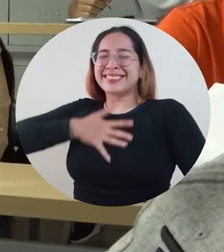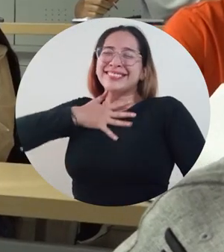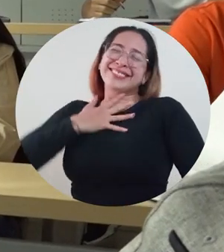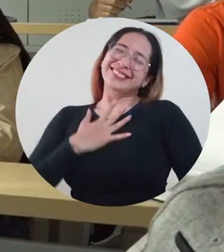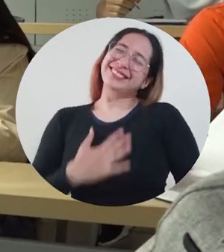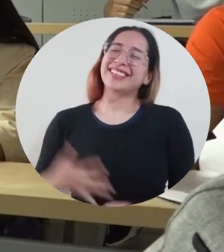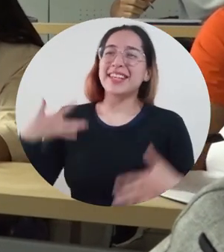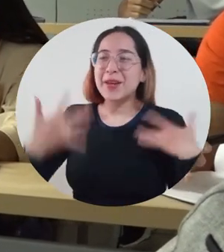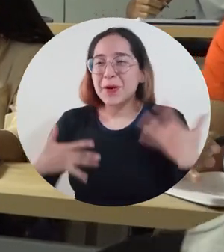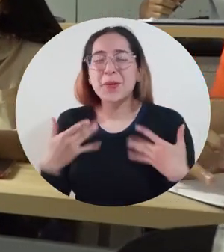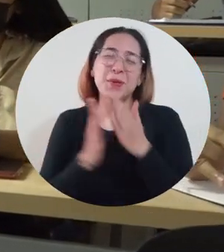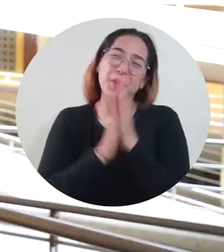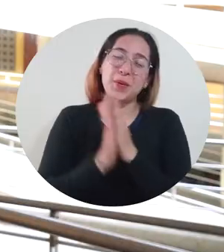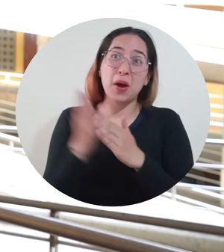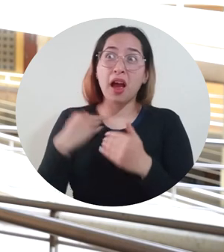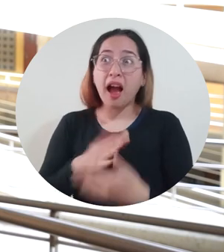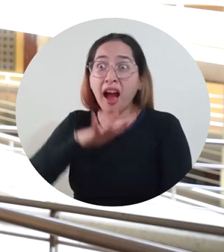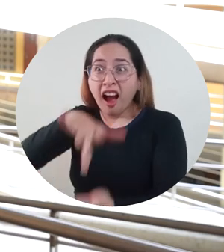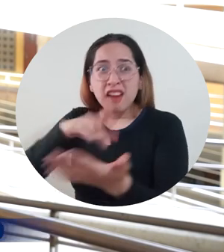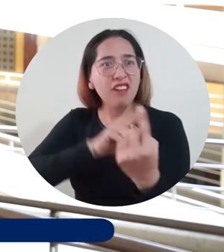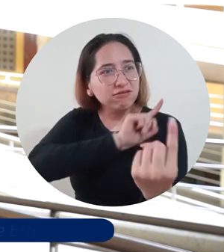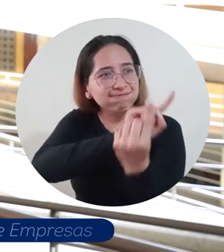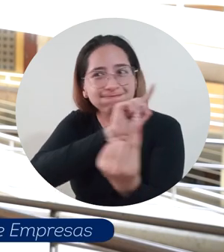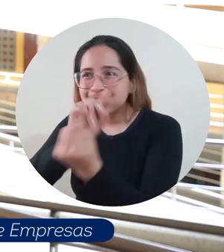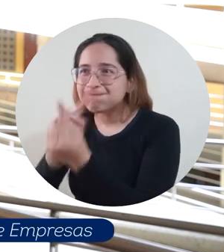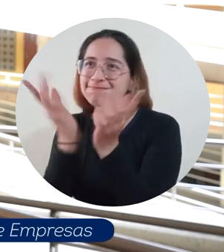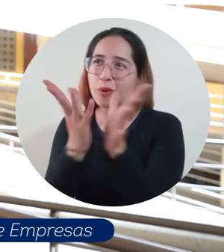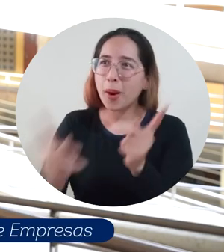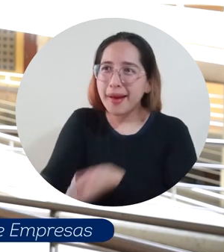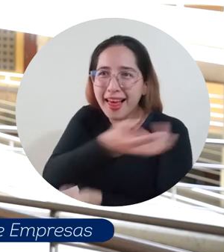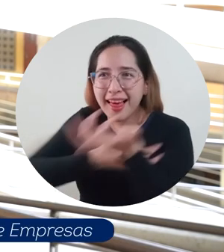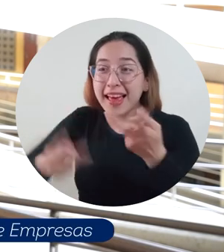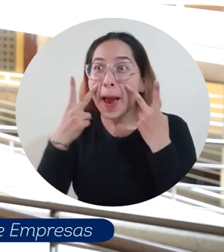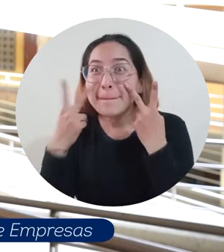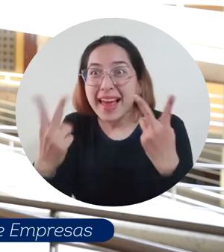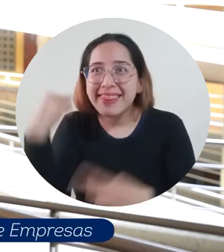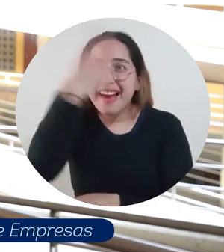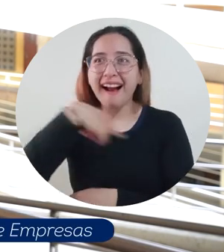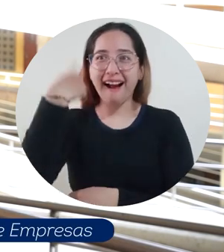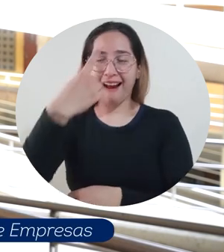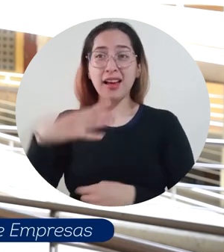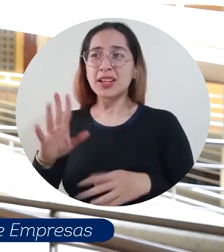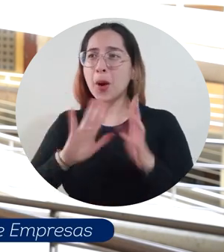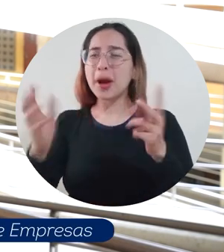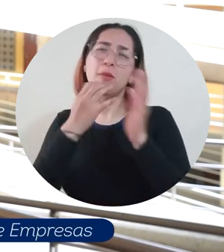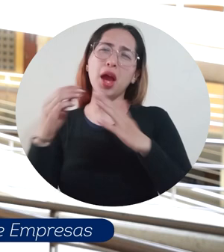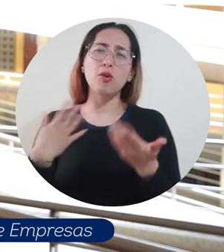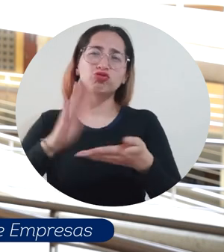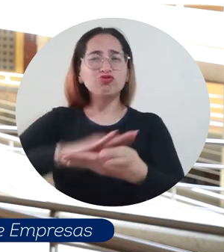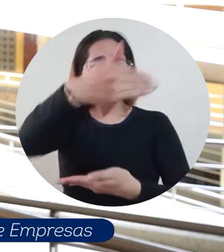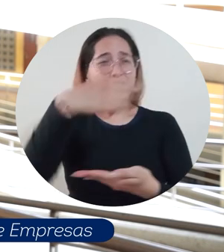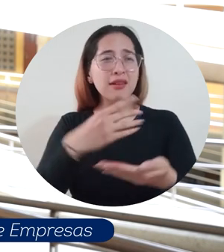transmiten a esa alegría de volver a llegar a cada hora y poder ya entonces interactuar con ellos. El poder verlos ya no